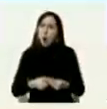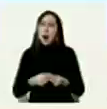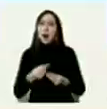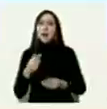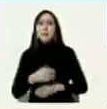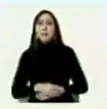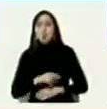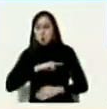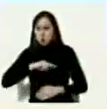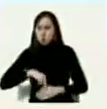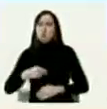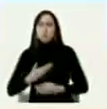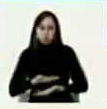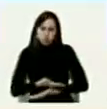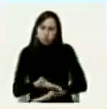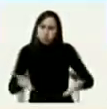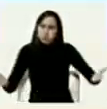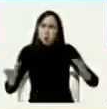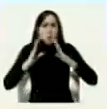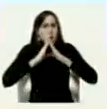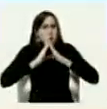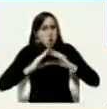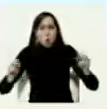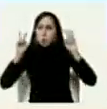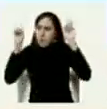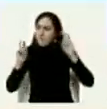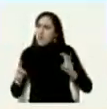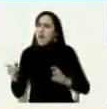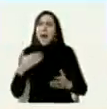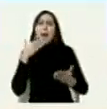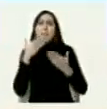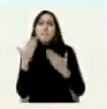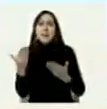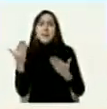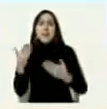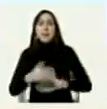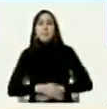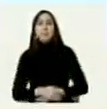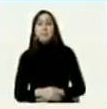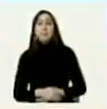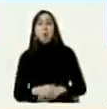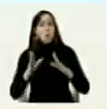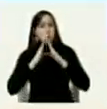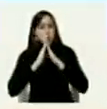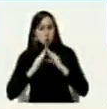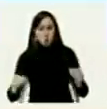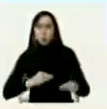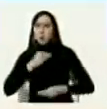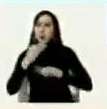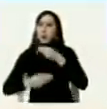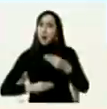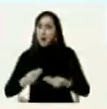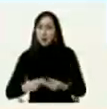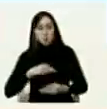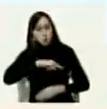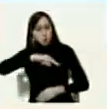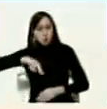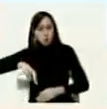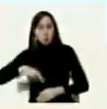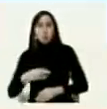cedimos en todos los puntos que pedían todos los puntos que pedían los cedimos